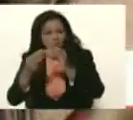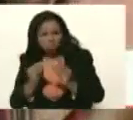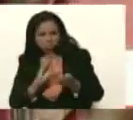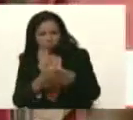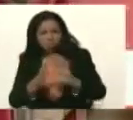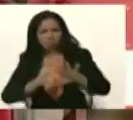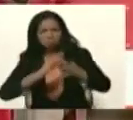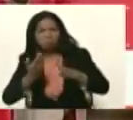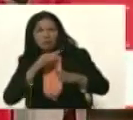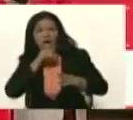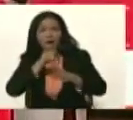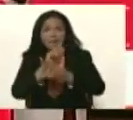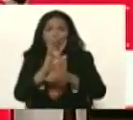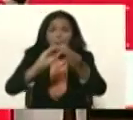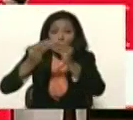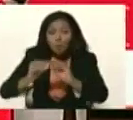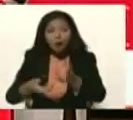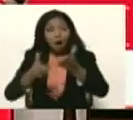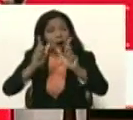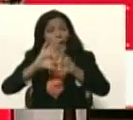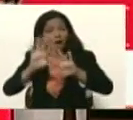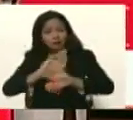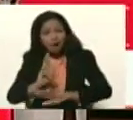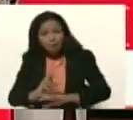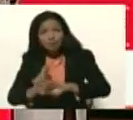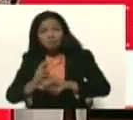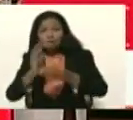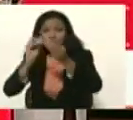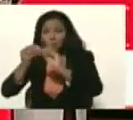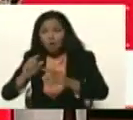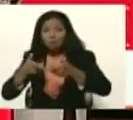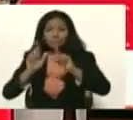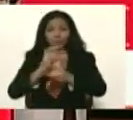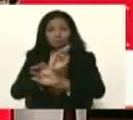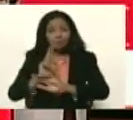destruido. Entonces, cosas. Vamos a arreglarlo, ¿vale? Y arreglarlo.